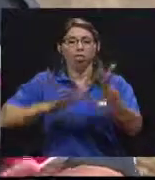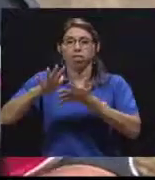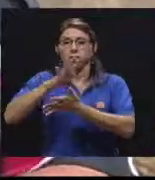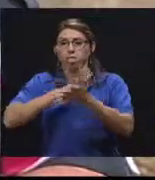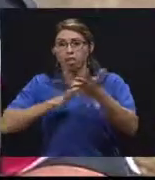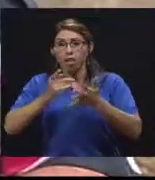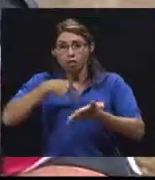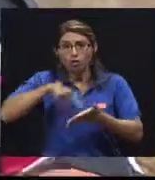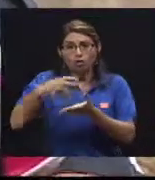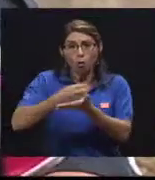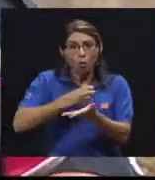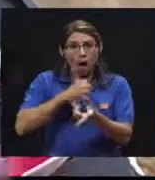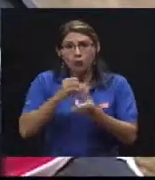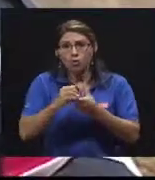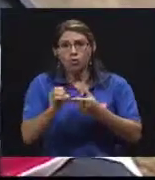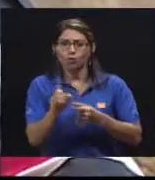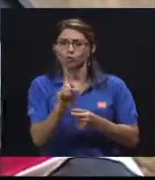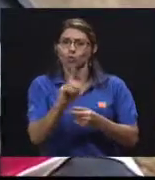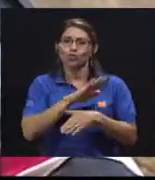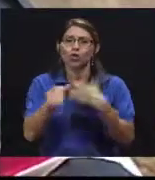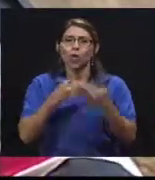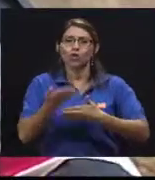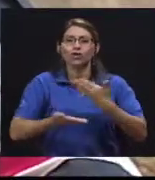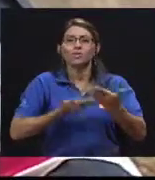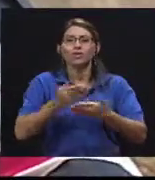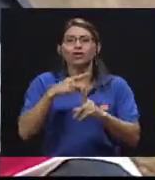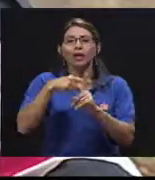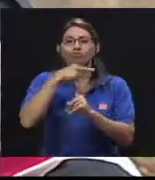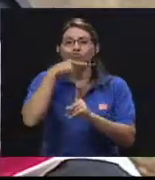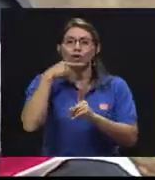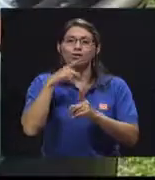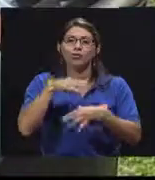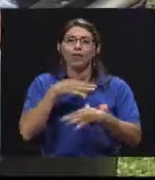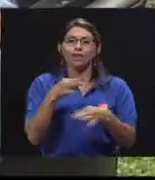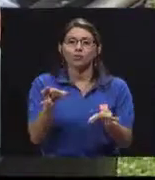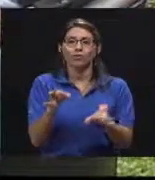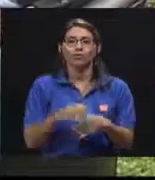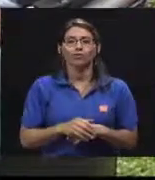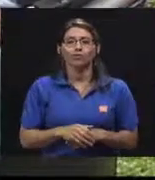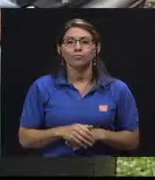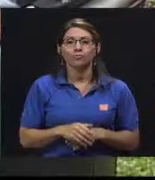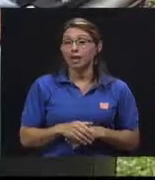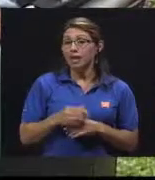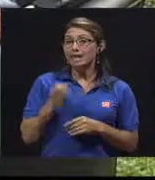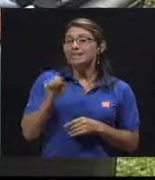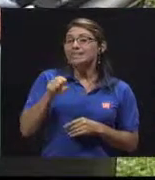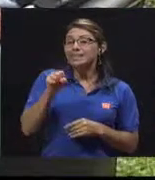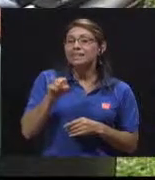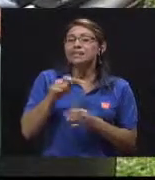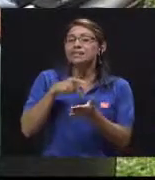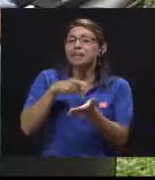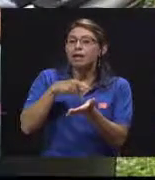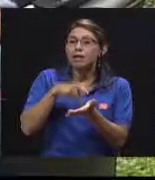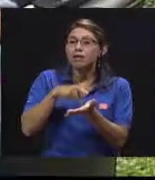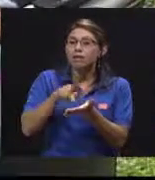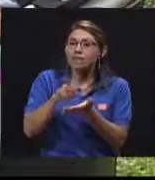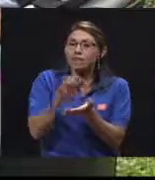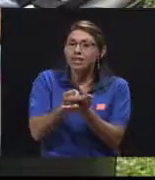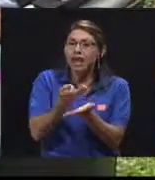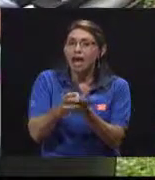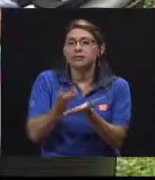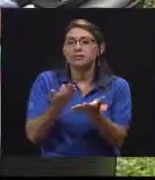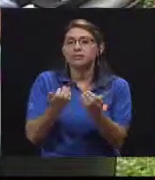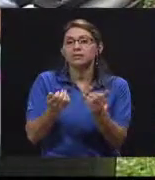cobramos o no, realmente todos los servicios de la Cruz Roja son gratuitos. Se financian a partir de la colaboración y